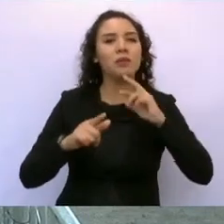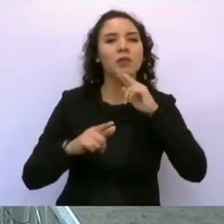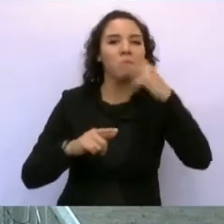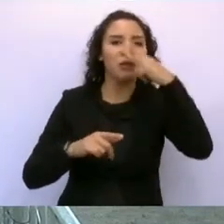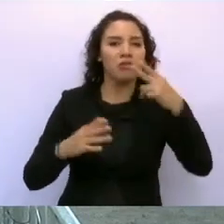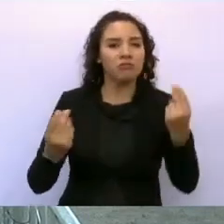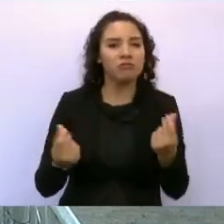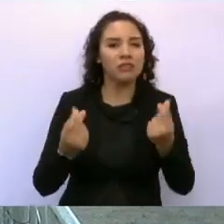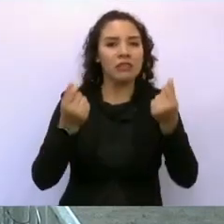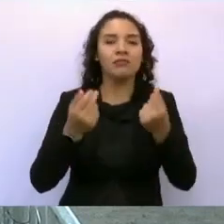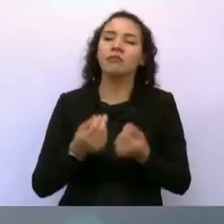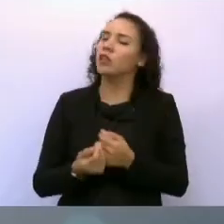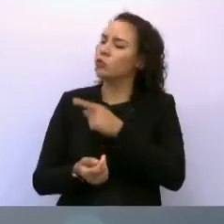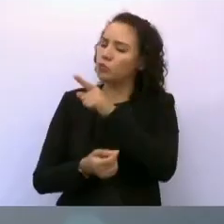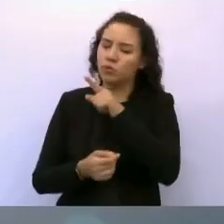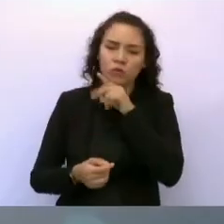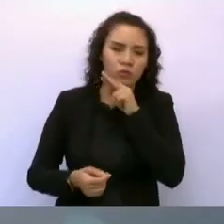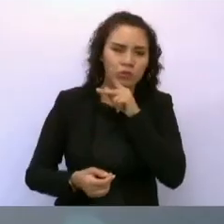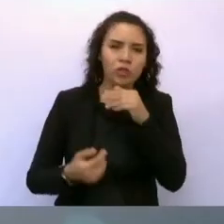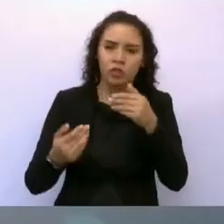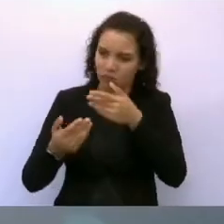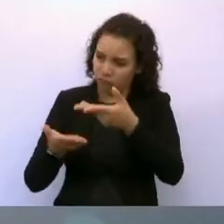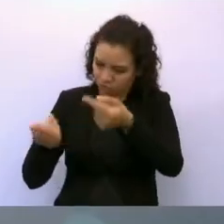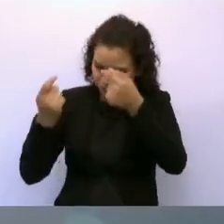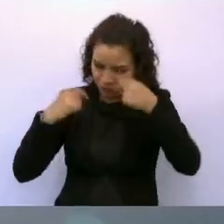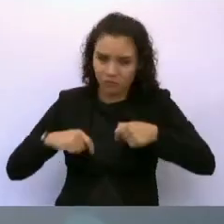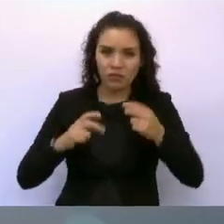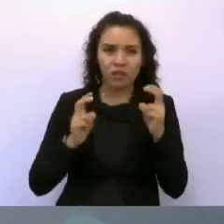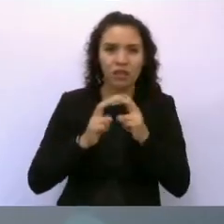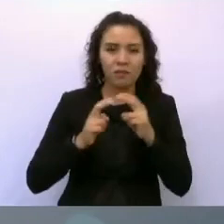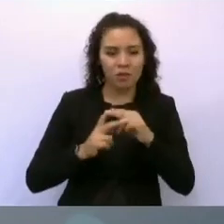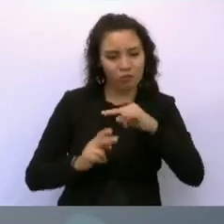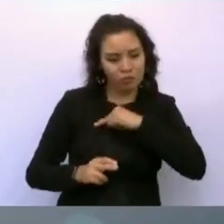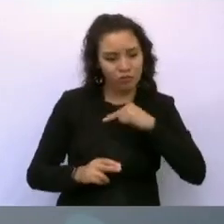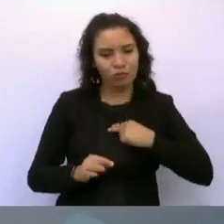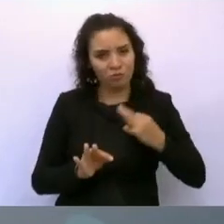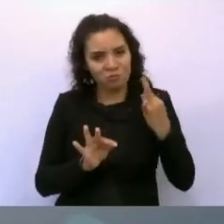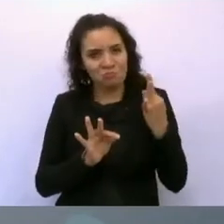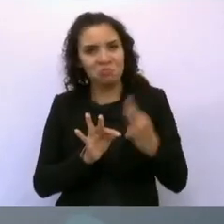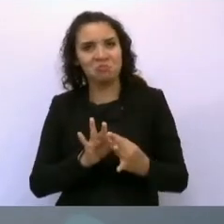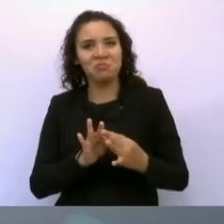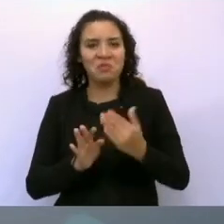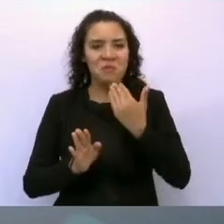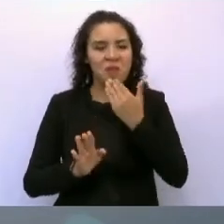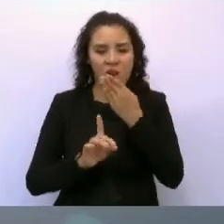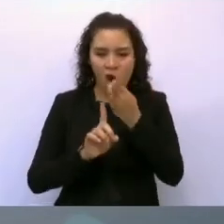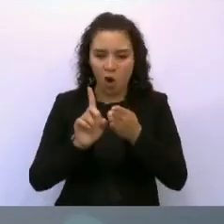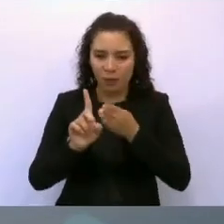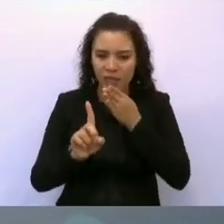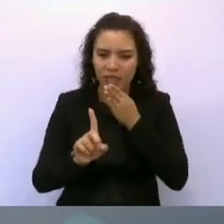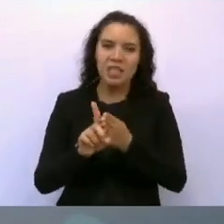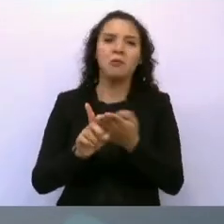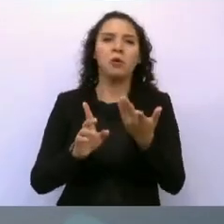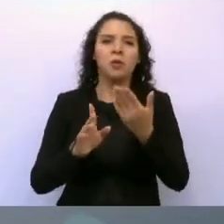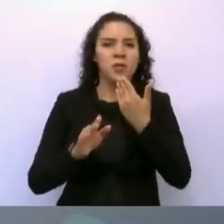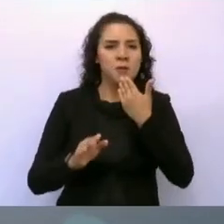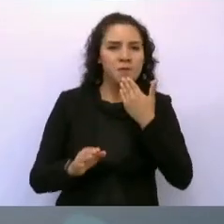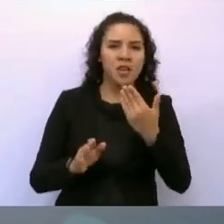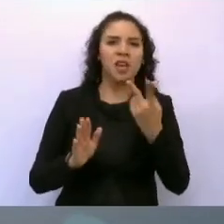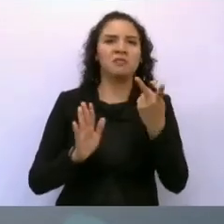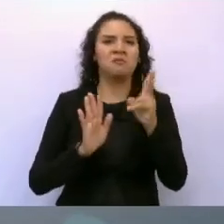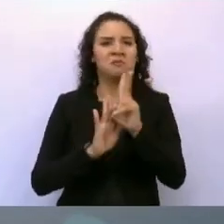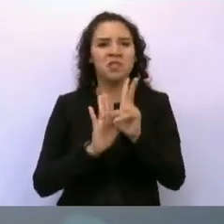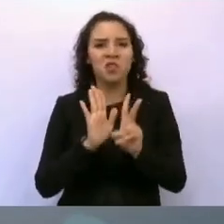se cumple en Tampico con la visión, decisión y